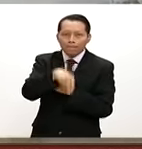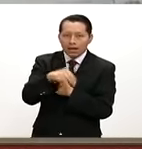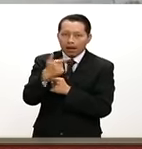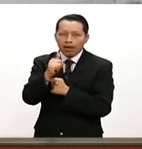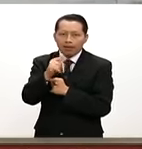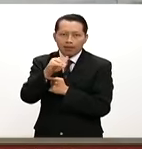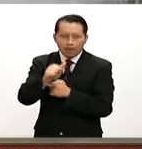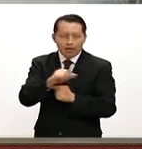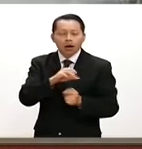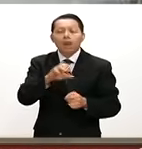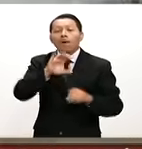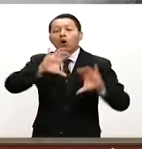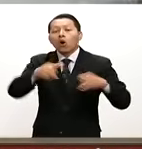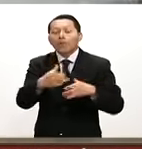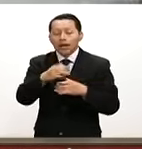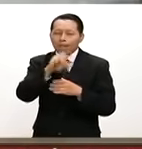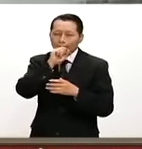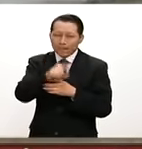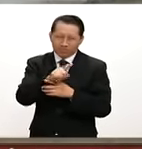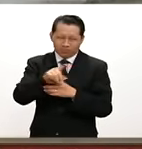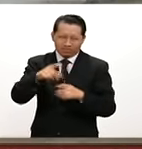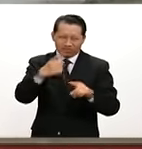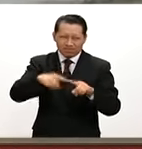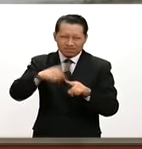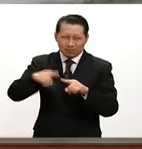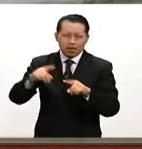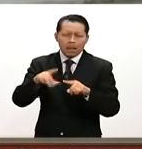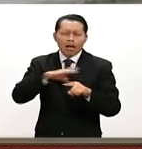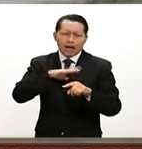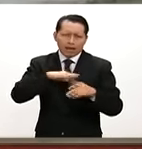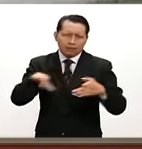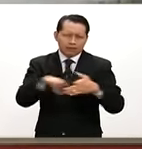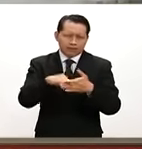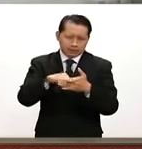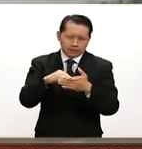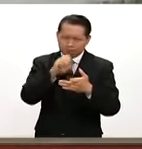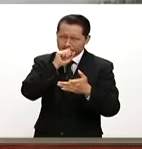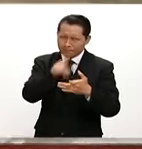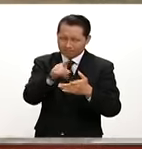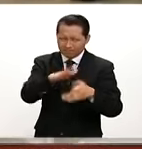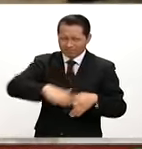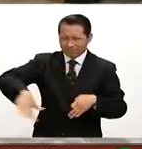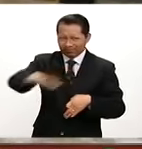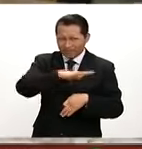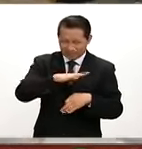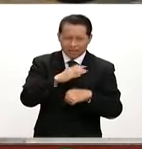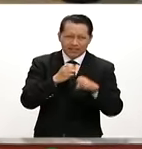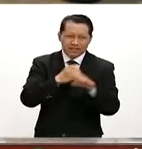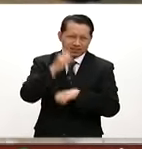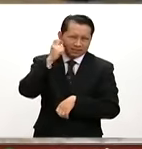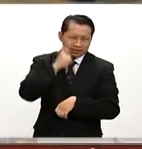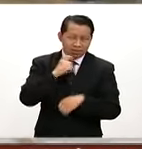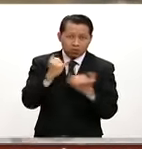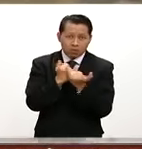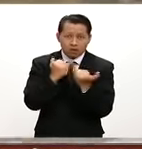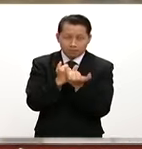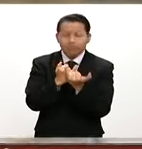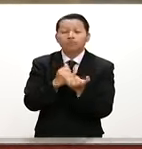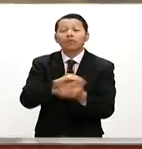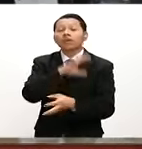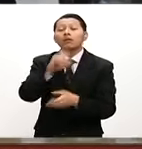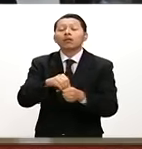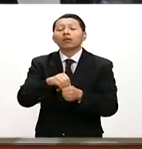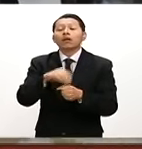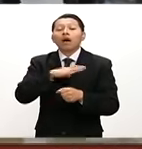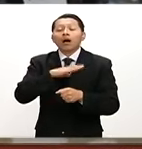en las comunidades del Calvario y Tetitlán, en la región de la Costa Grande del Estado. El titular de Protección Civil en la entidad, Marcos César Mayares Salvador,